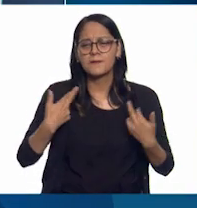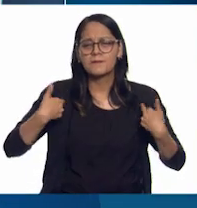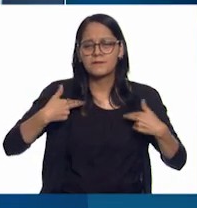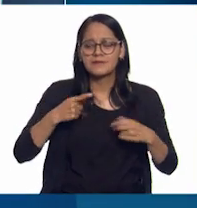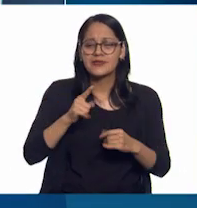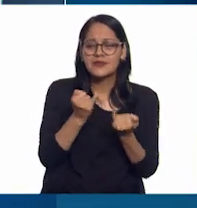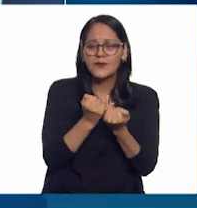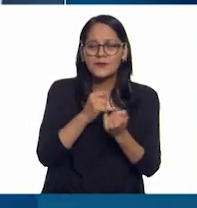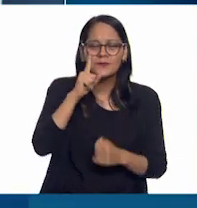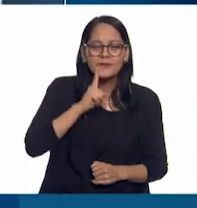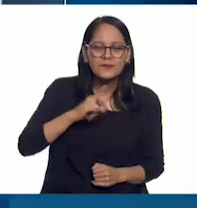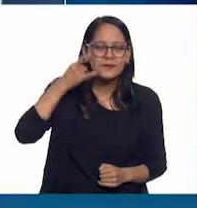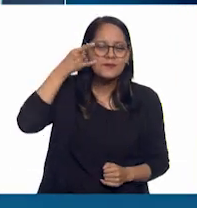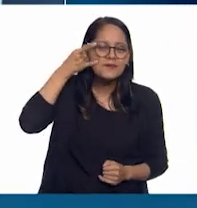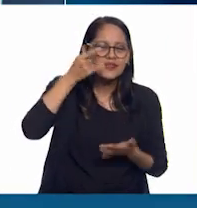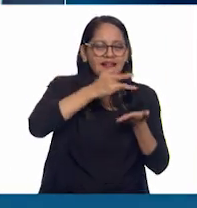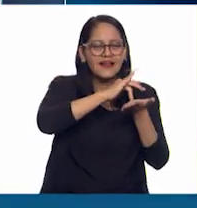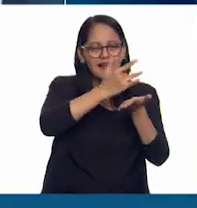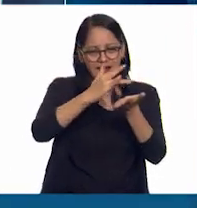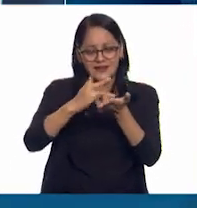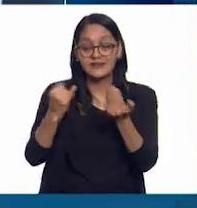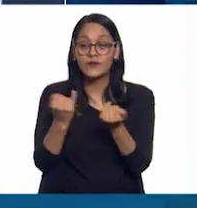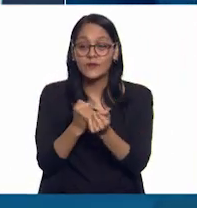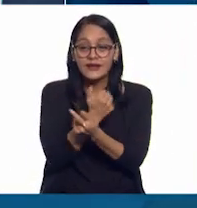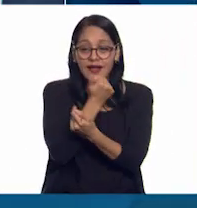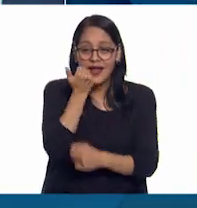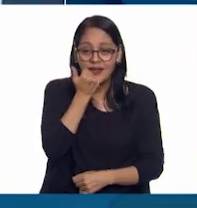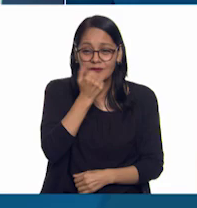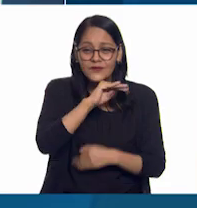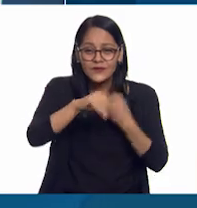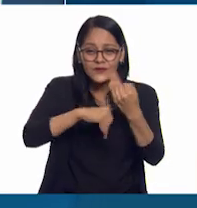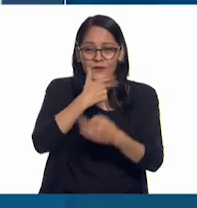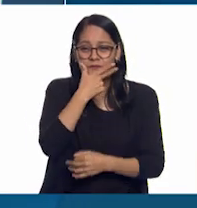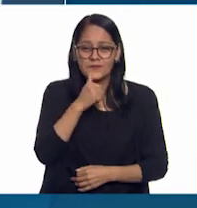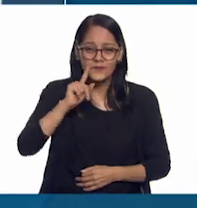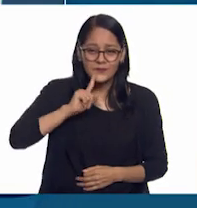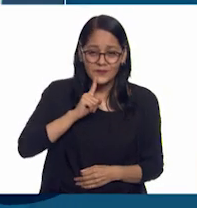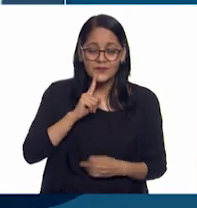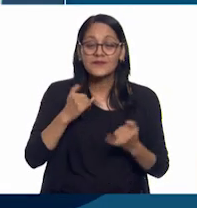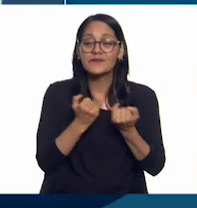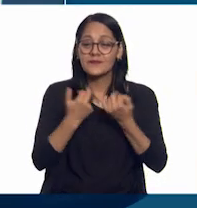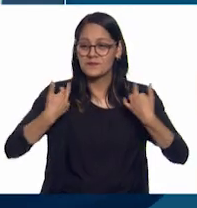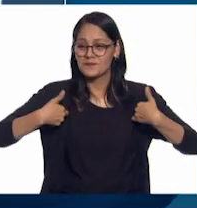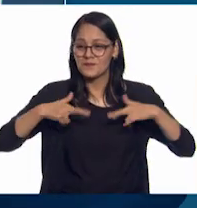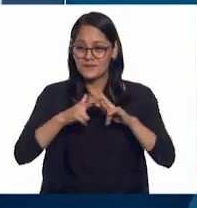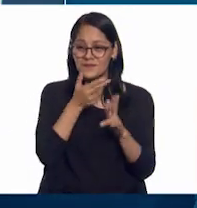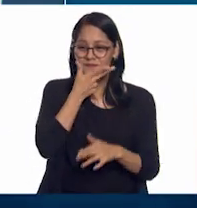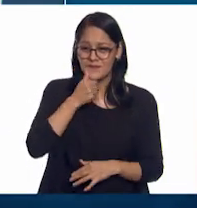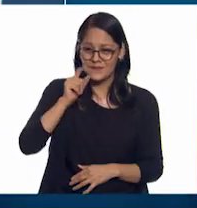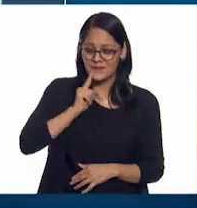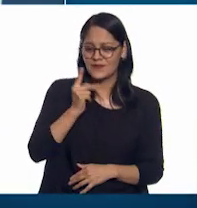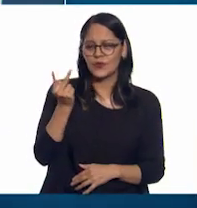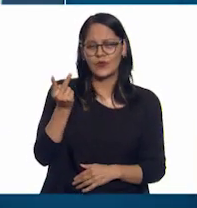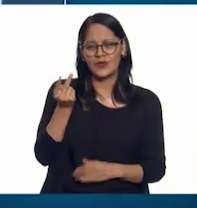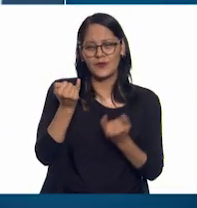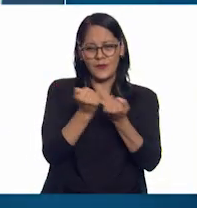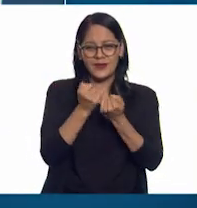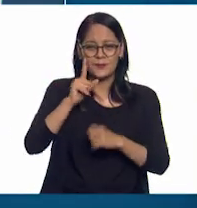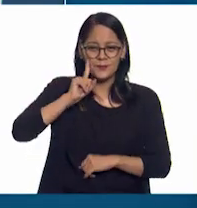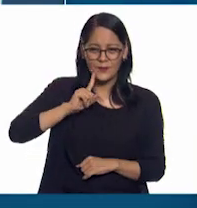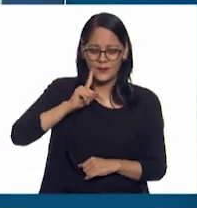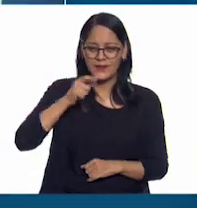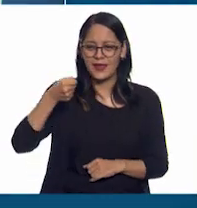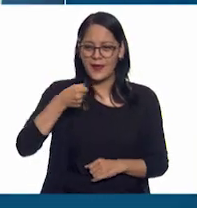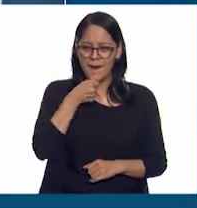pirata, a todas las alumnas, a los alumnos, a las maestras y a los maestros, conductoras y